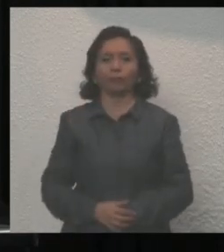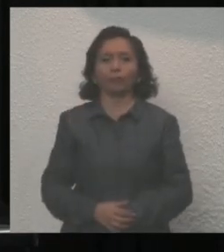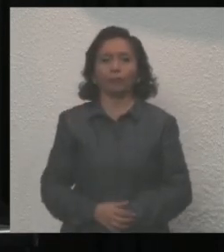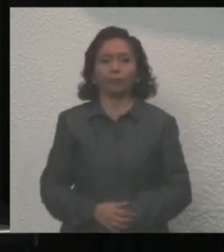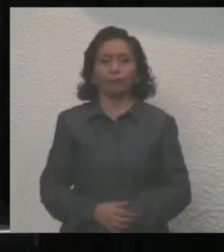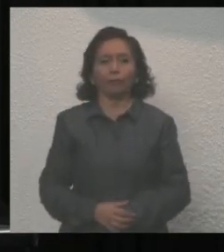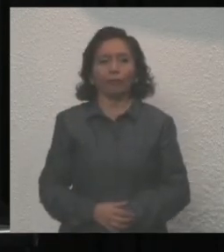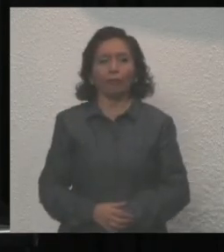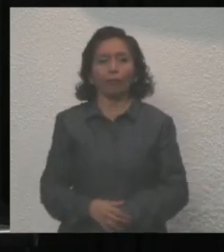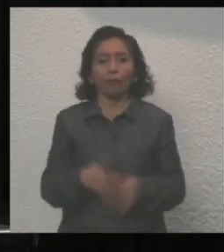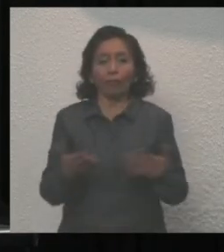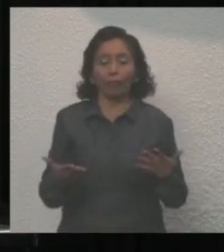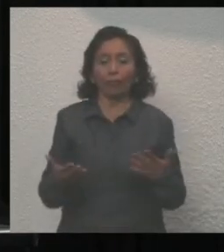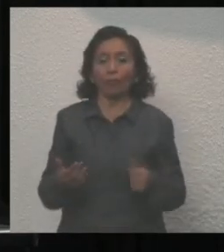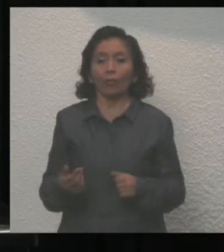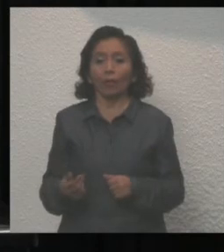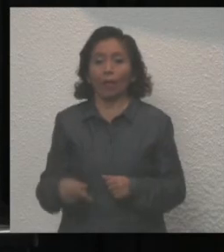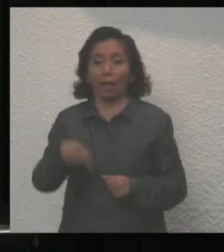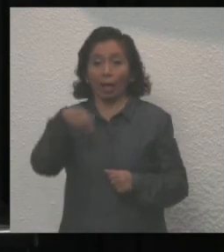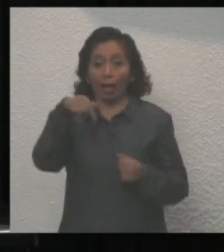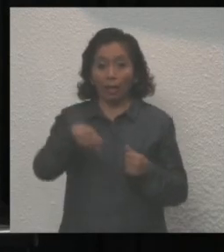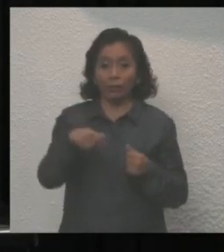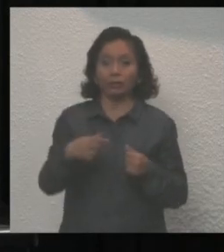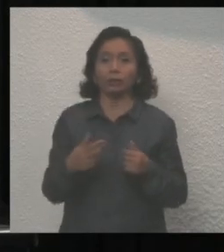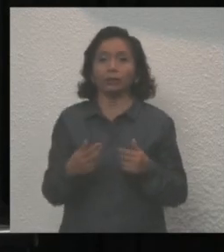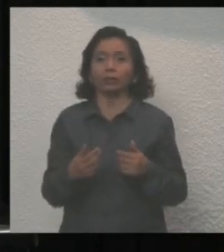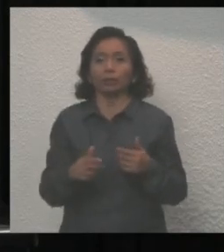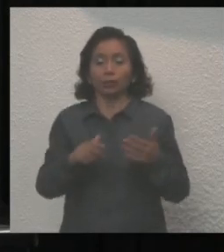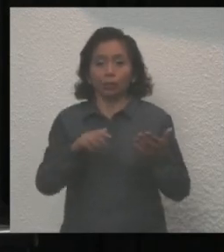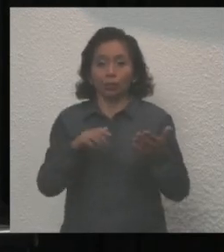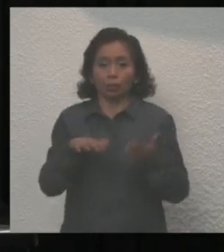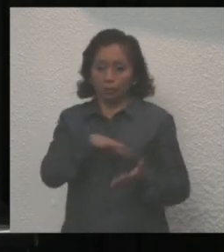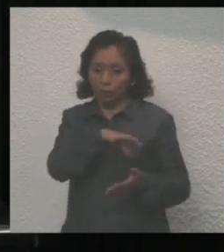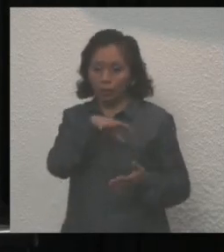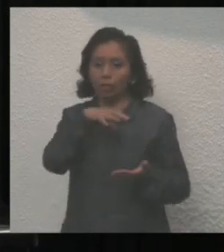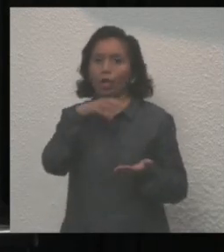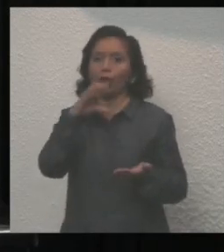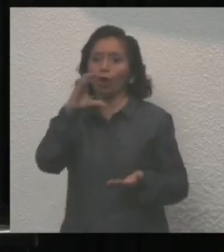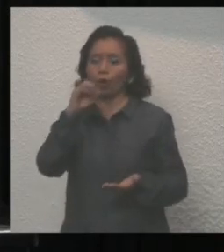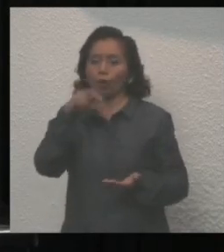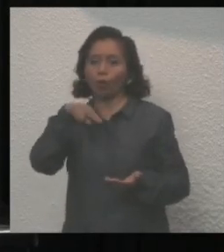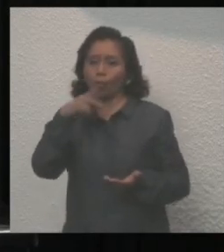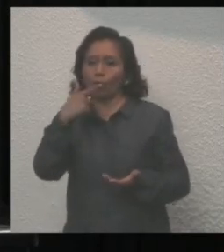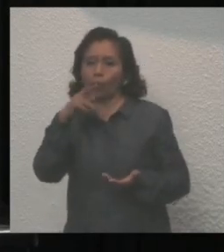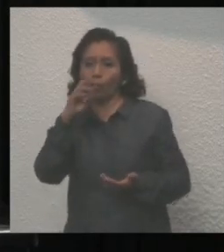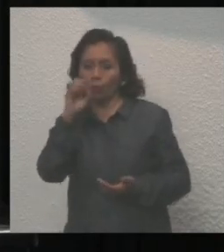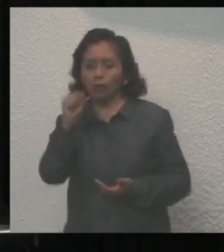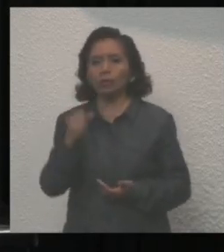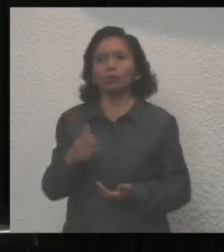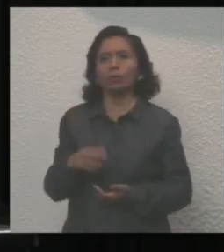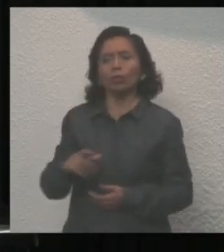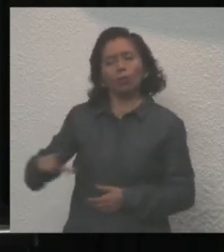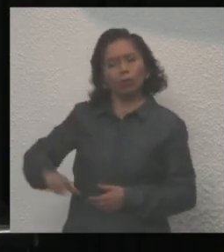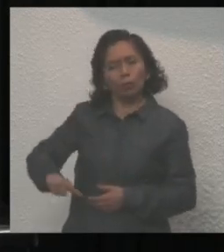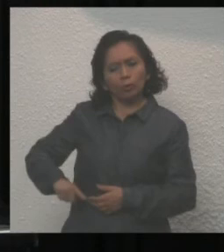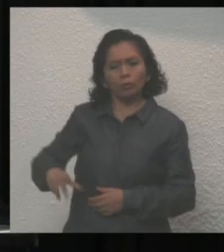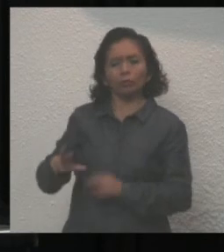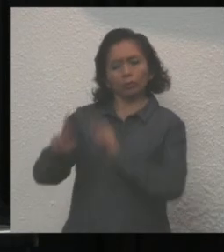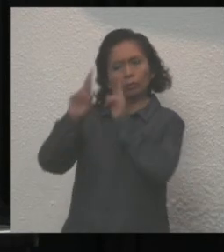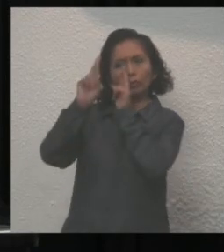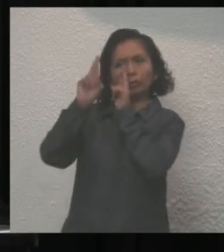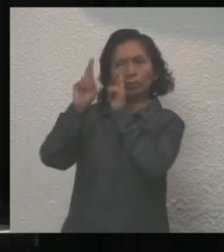desde esta máxima tribuna del poder legislativo señor gobernador con respeto